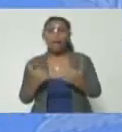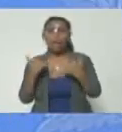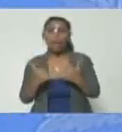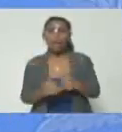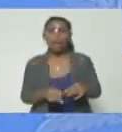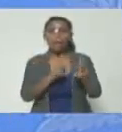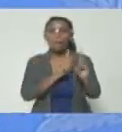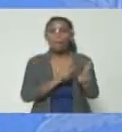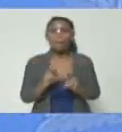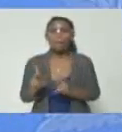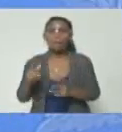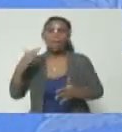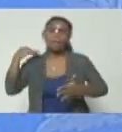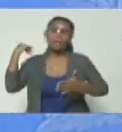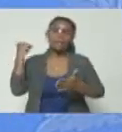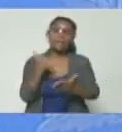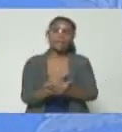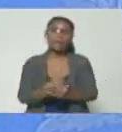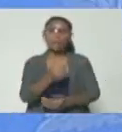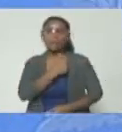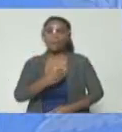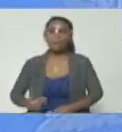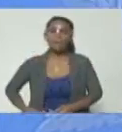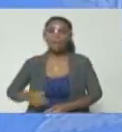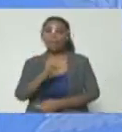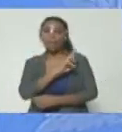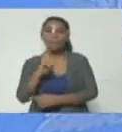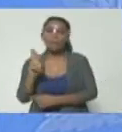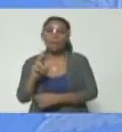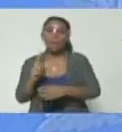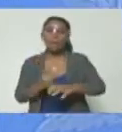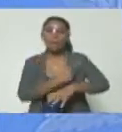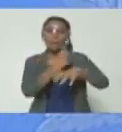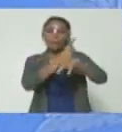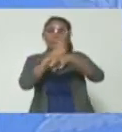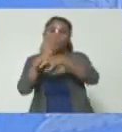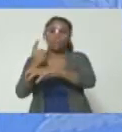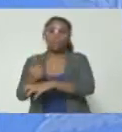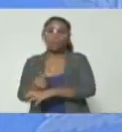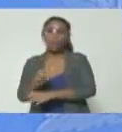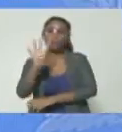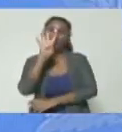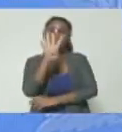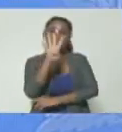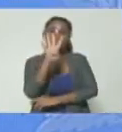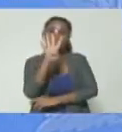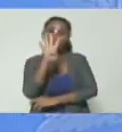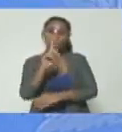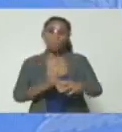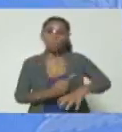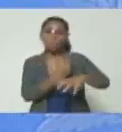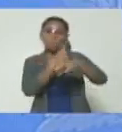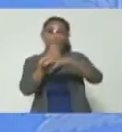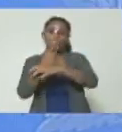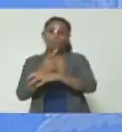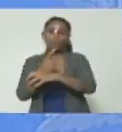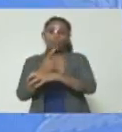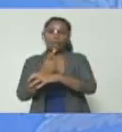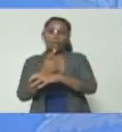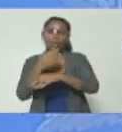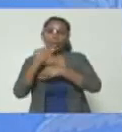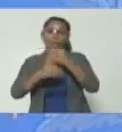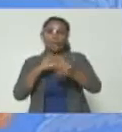plan para asesinar al presidente de la república con drones cuatro drones fueron lanzados